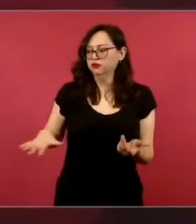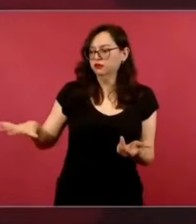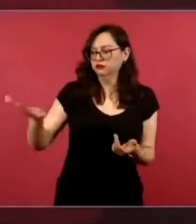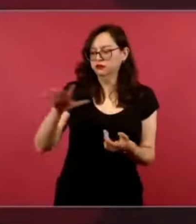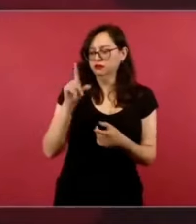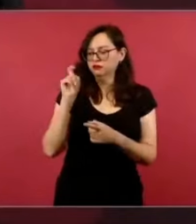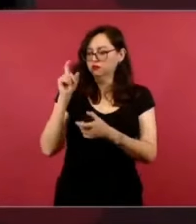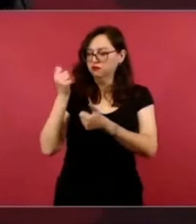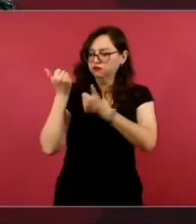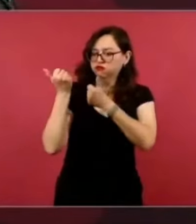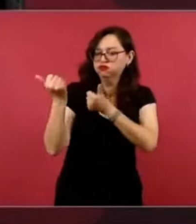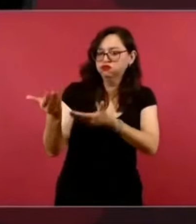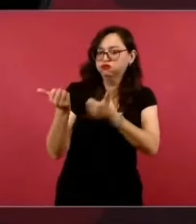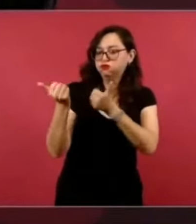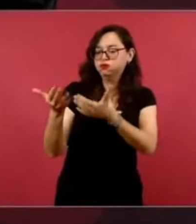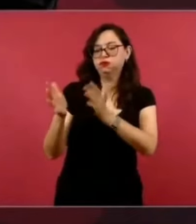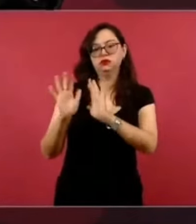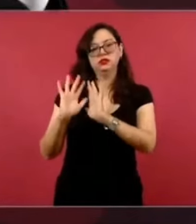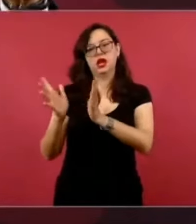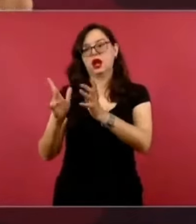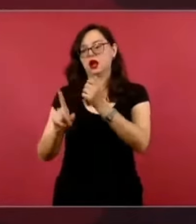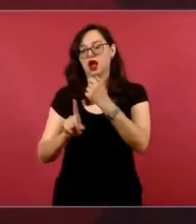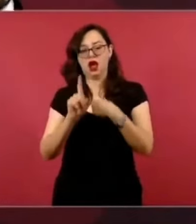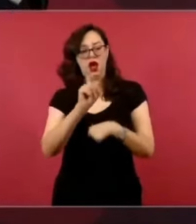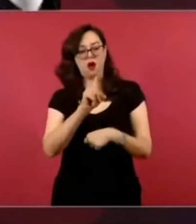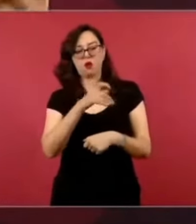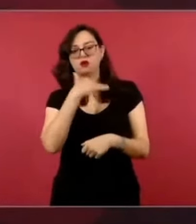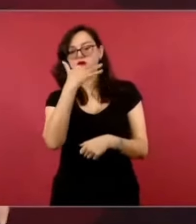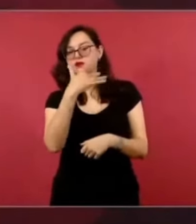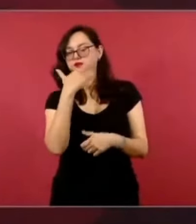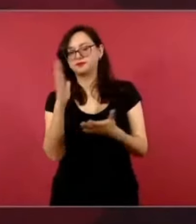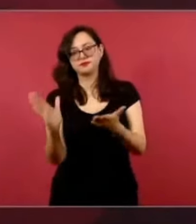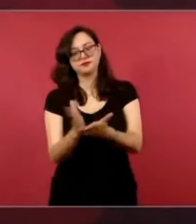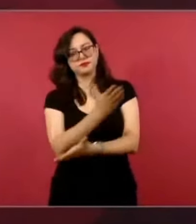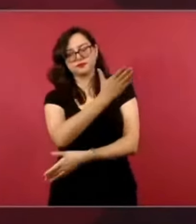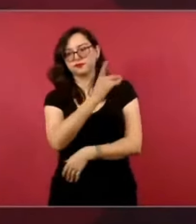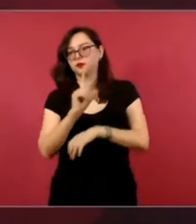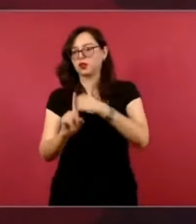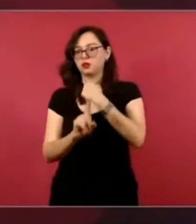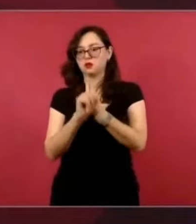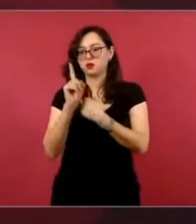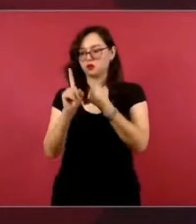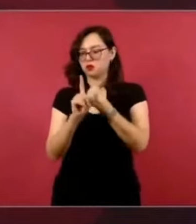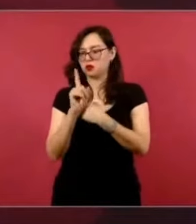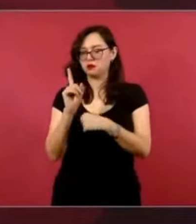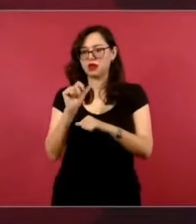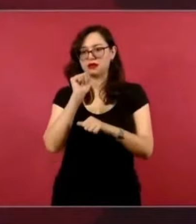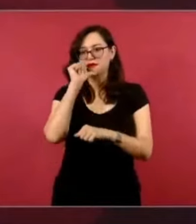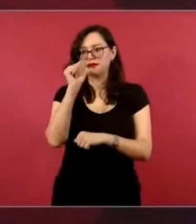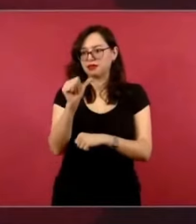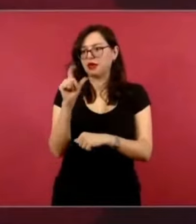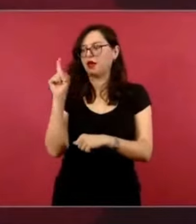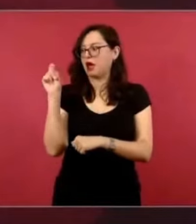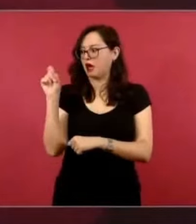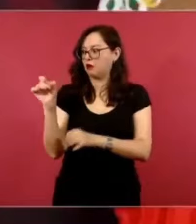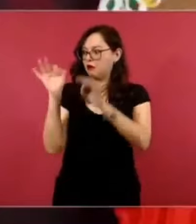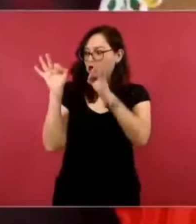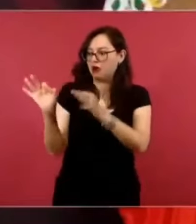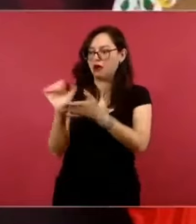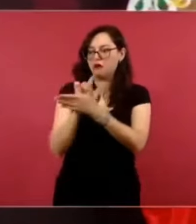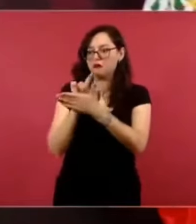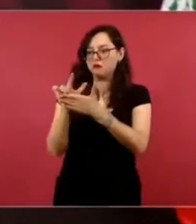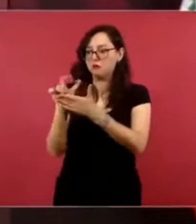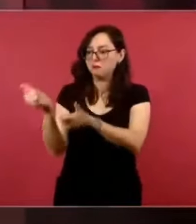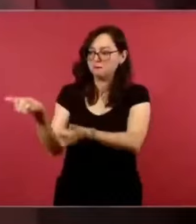Esto va a resolver el problema, es agua sana, porque se están